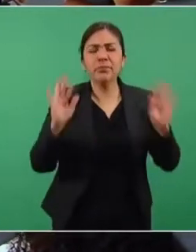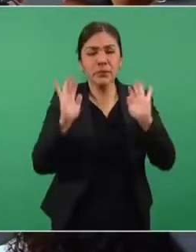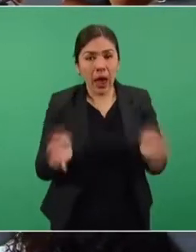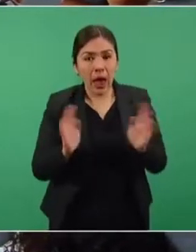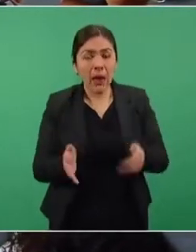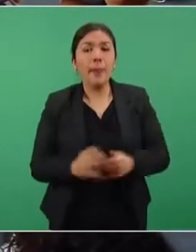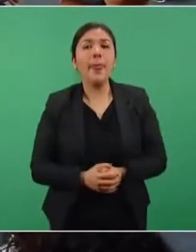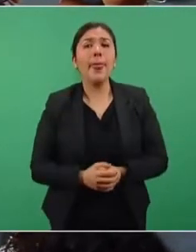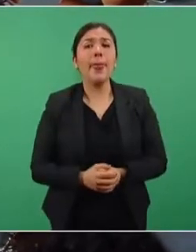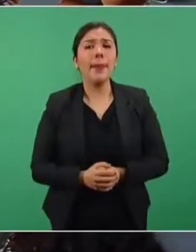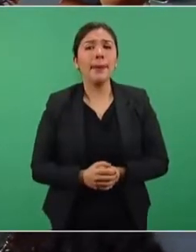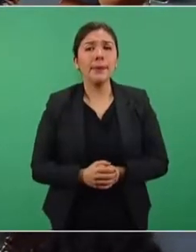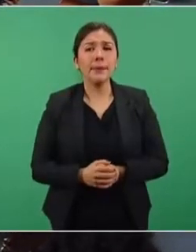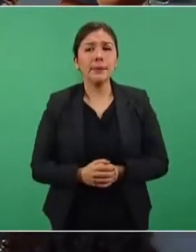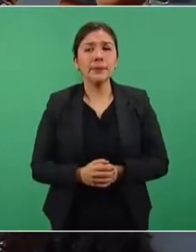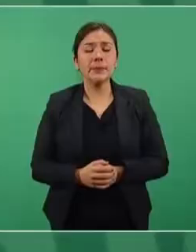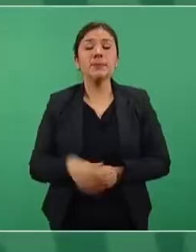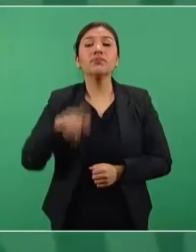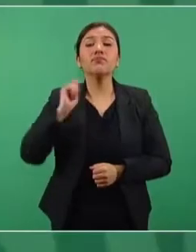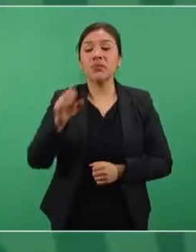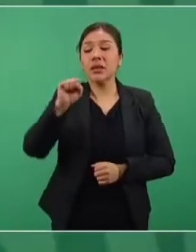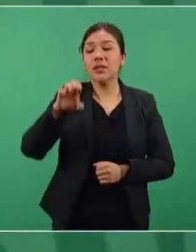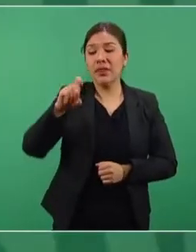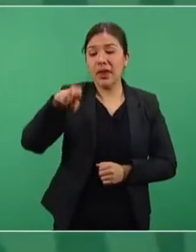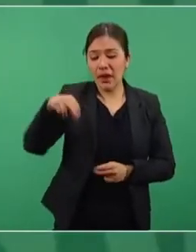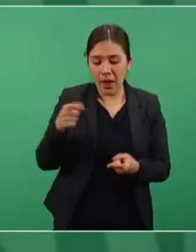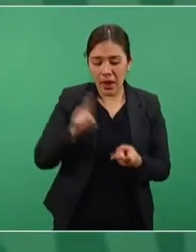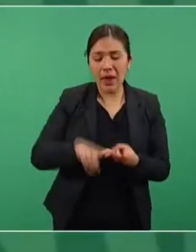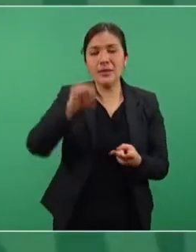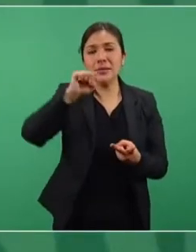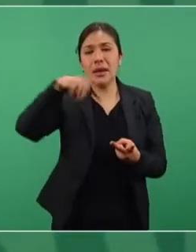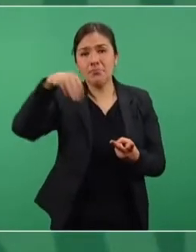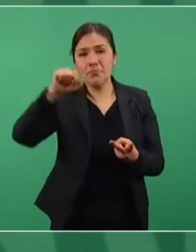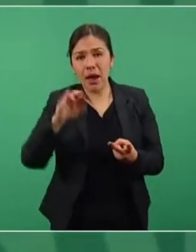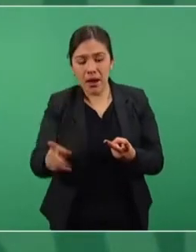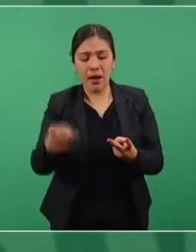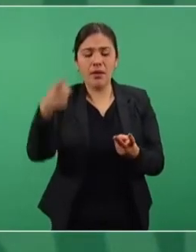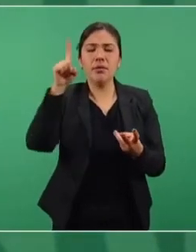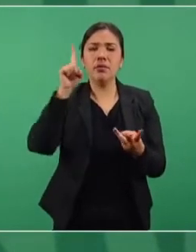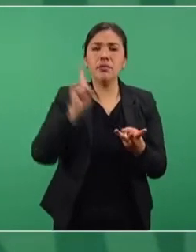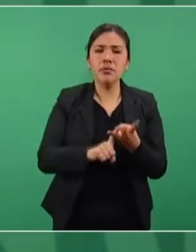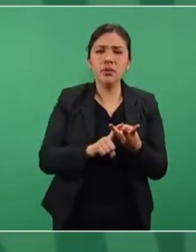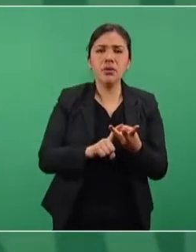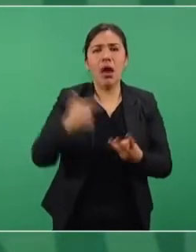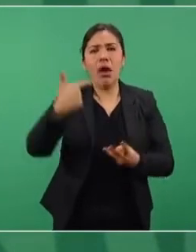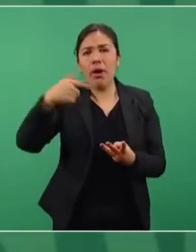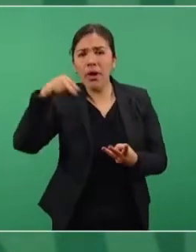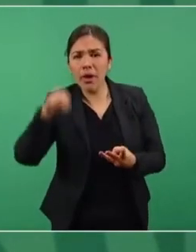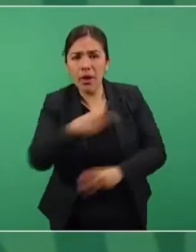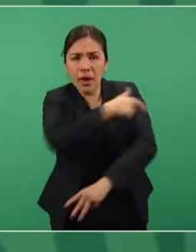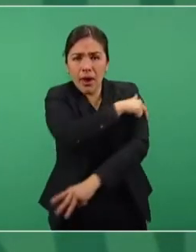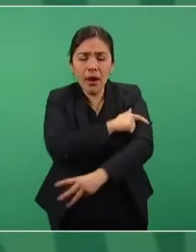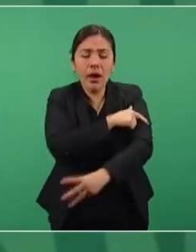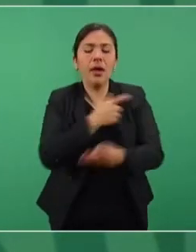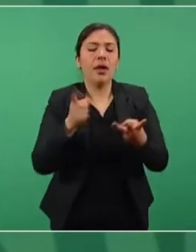la Secretaría de la Defensa, está Marina, está la Guardia Nacional.